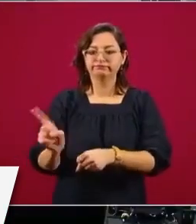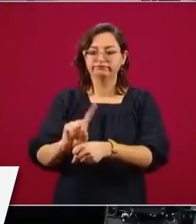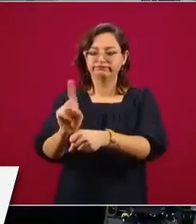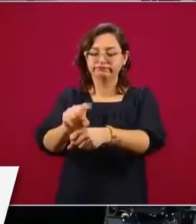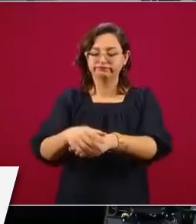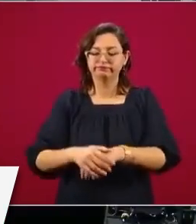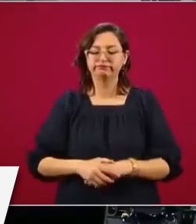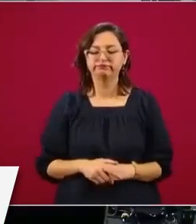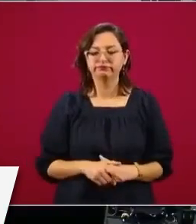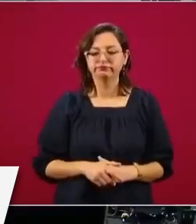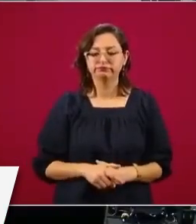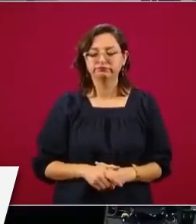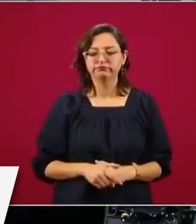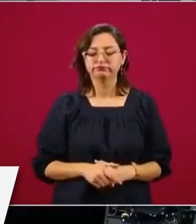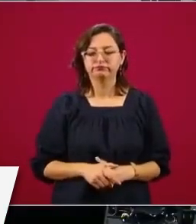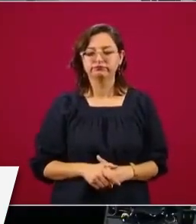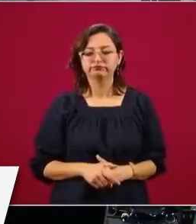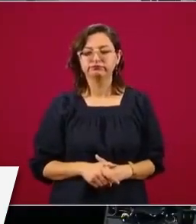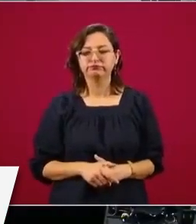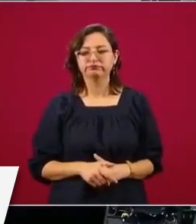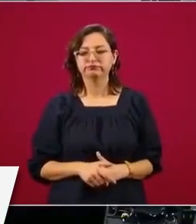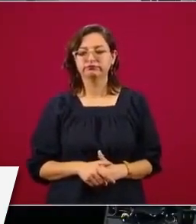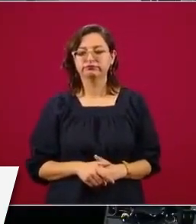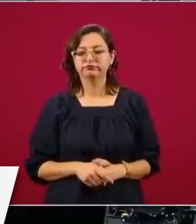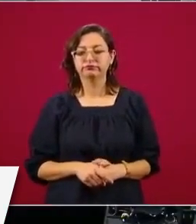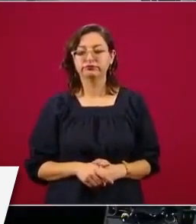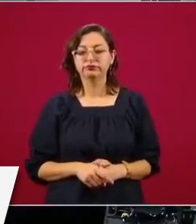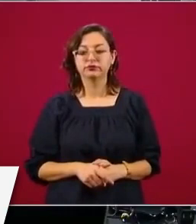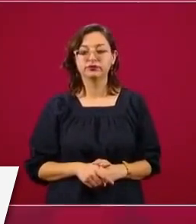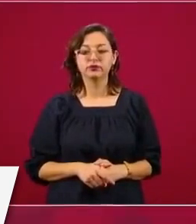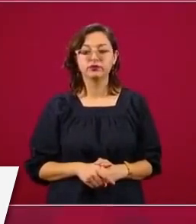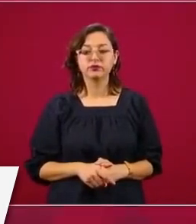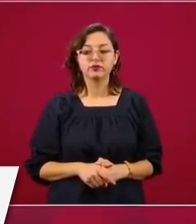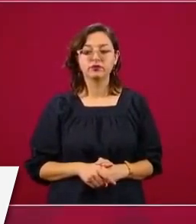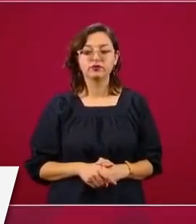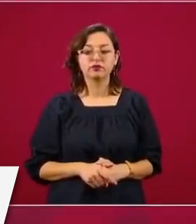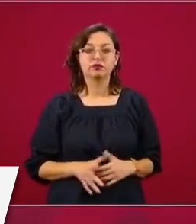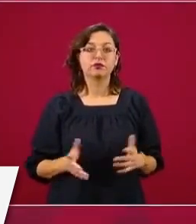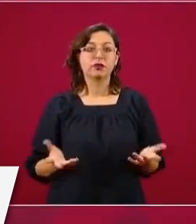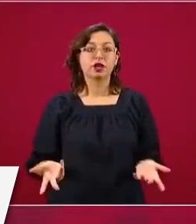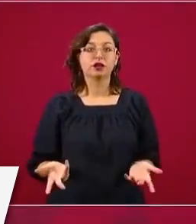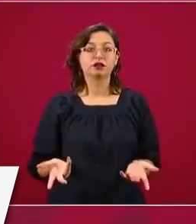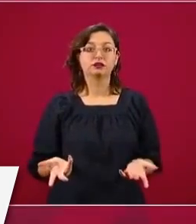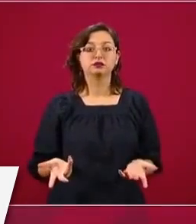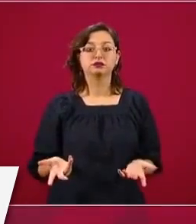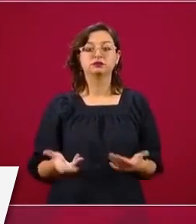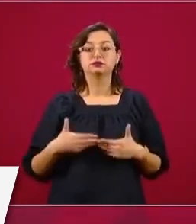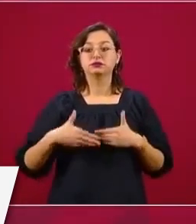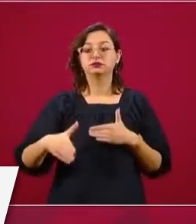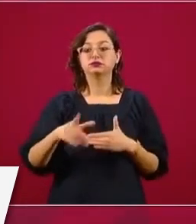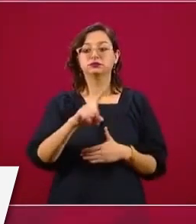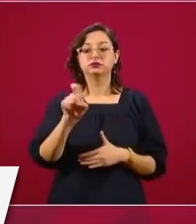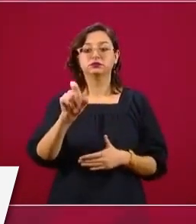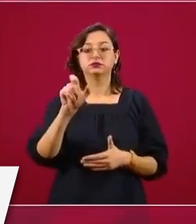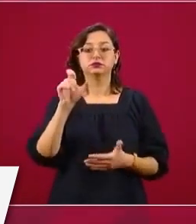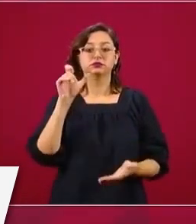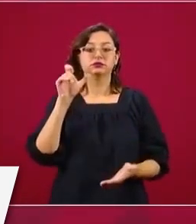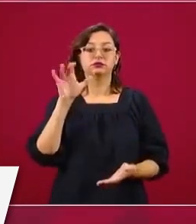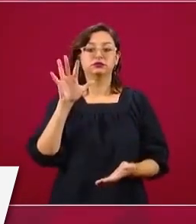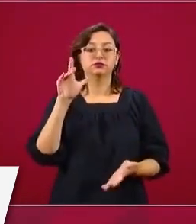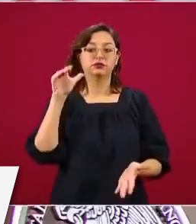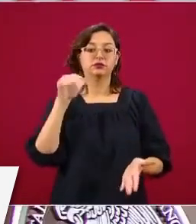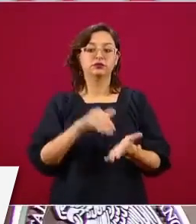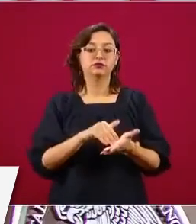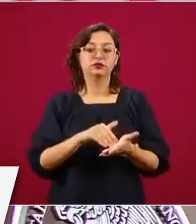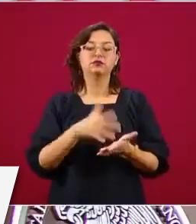dar cuando menos 150 mil barriles de